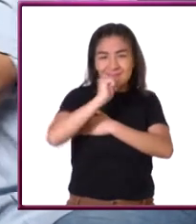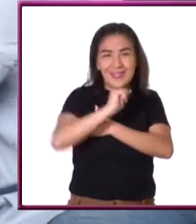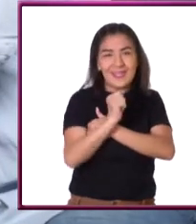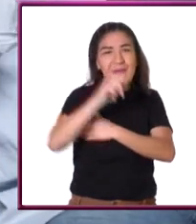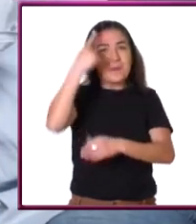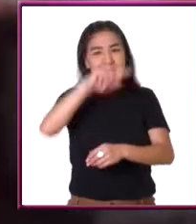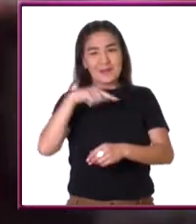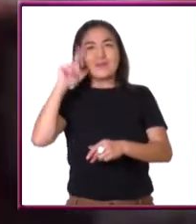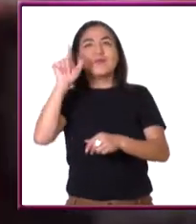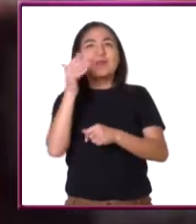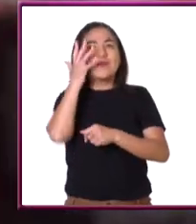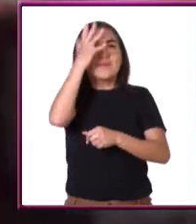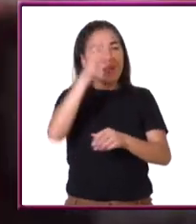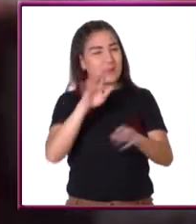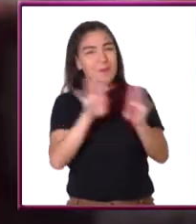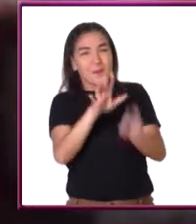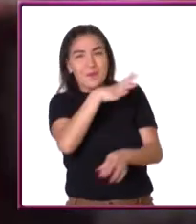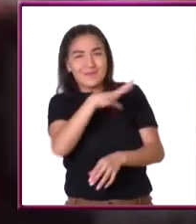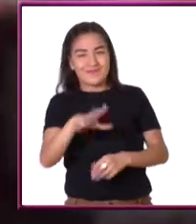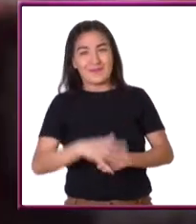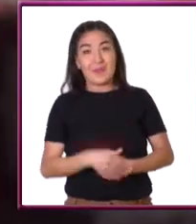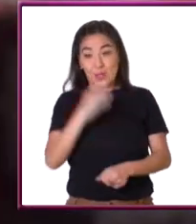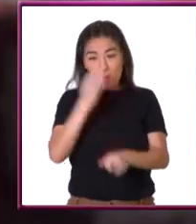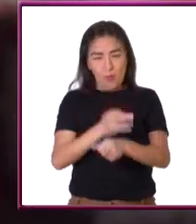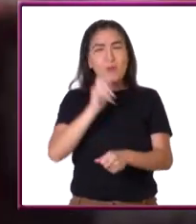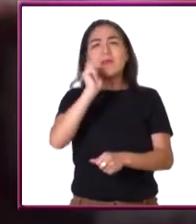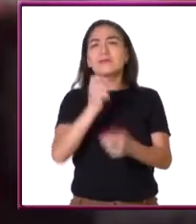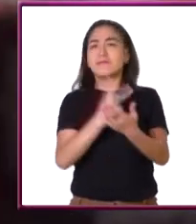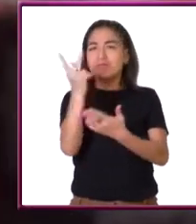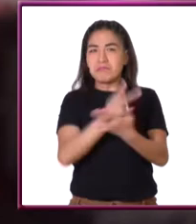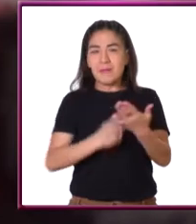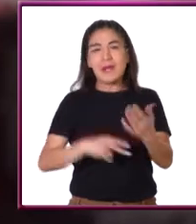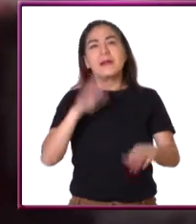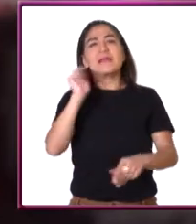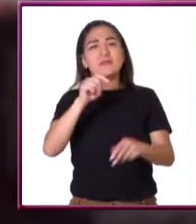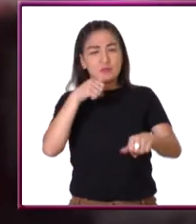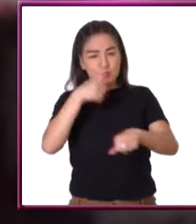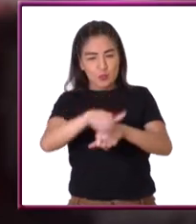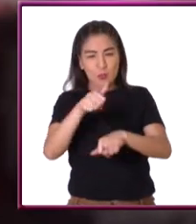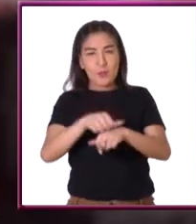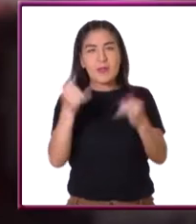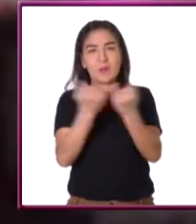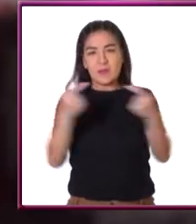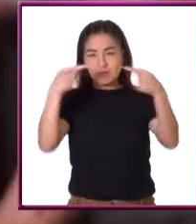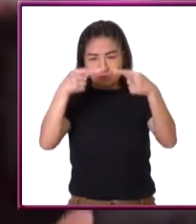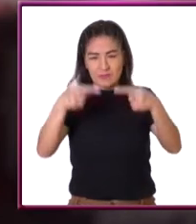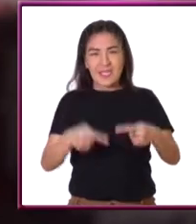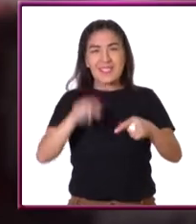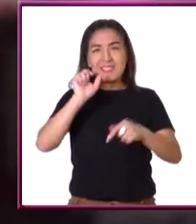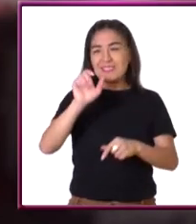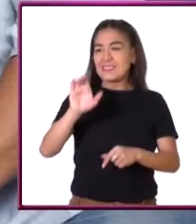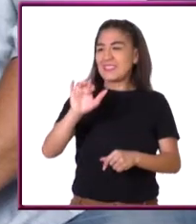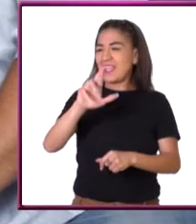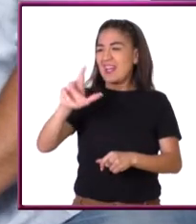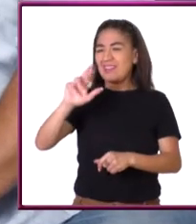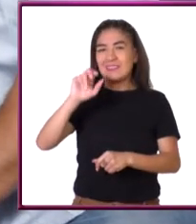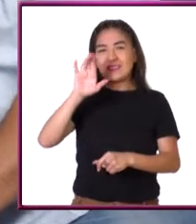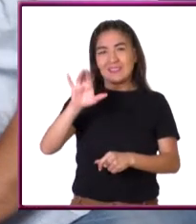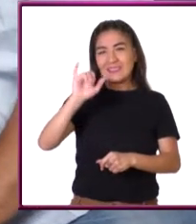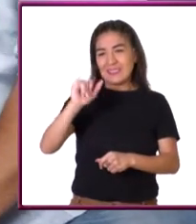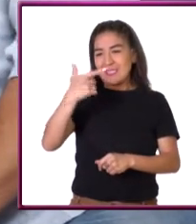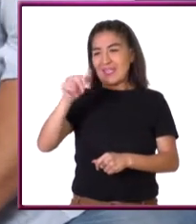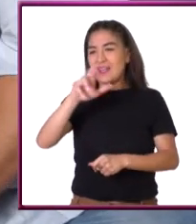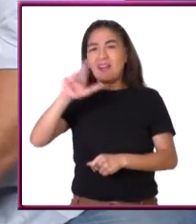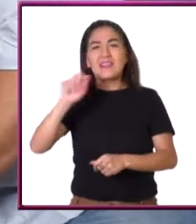para maravillarnos. El capítulo de hoy no será una excepción, pues conoceremos lo que los números primos tienen que ver con las cigarras. Esos